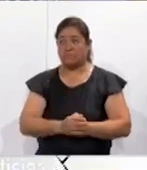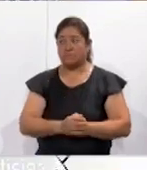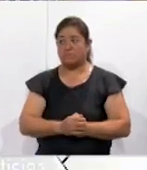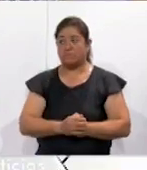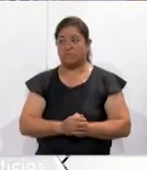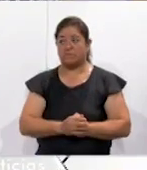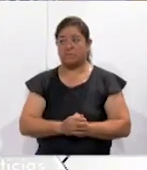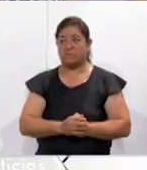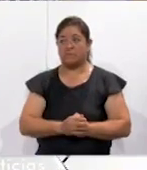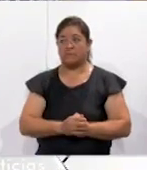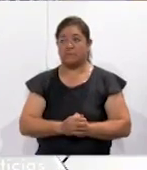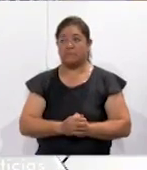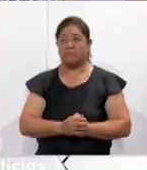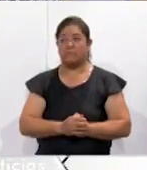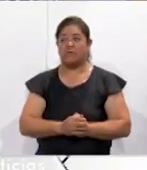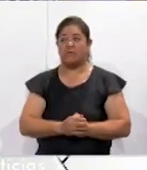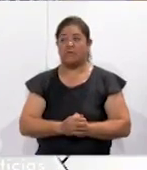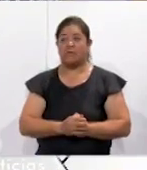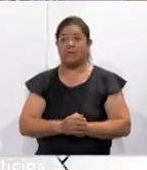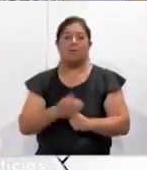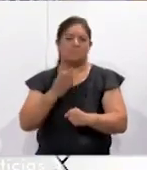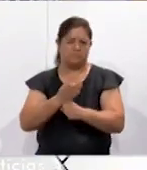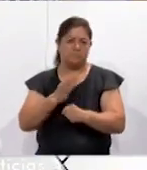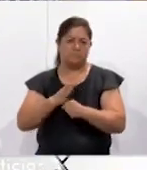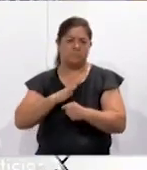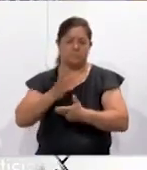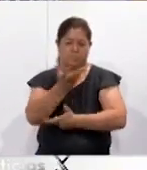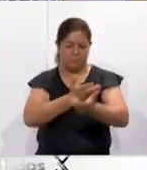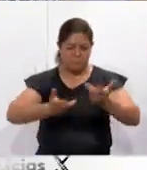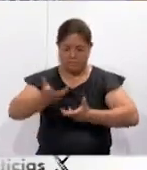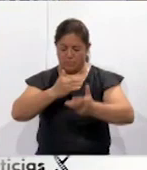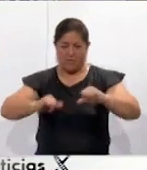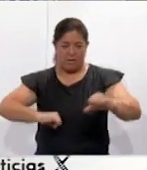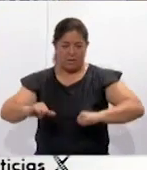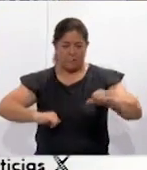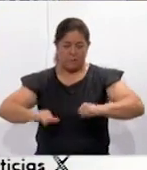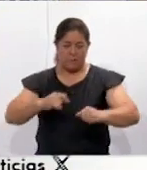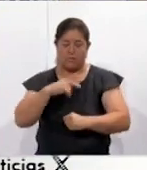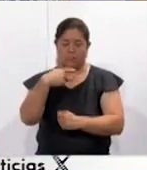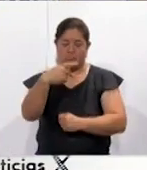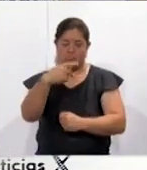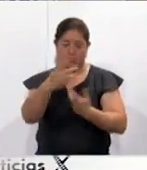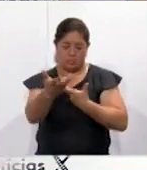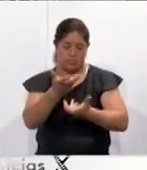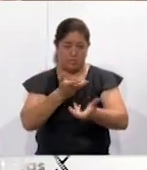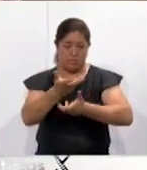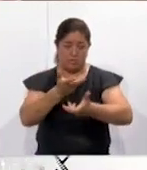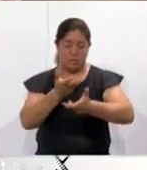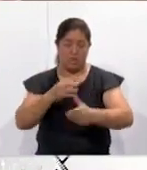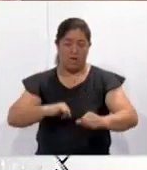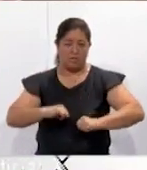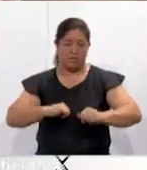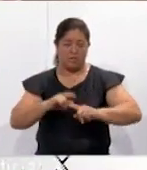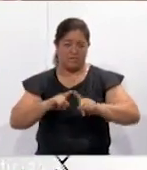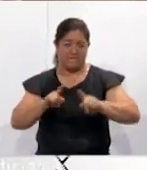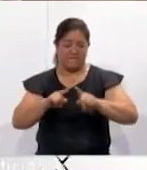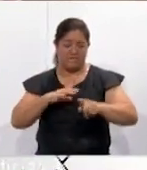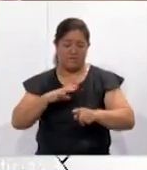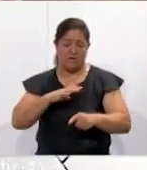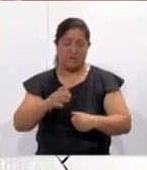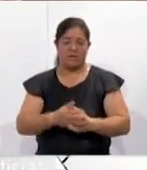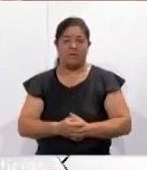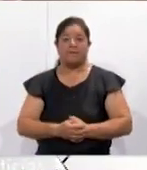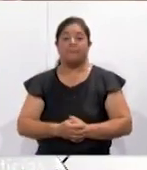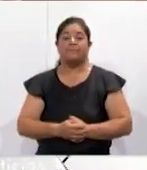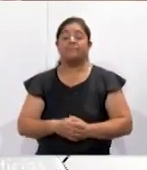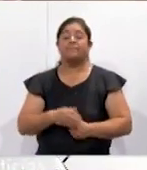por permitirnos este espacio para compartir con ustedes las actividades que desarrollamos allá en el Instituto. Exactamente. Y bien, pues en este